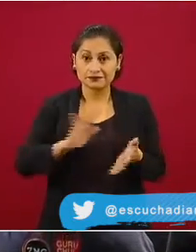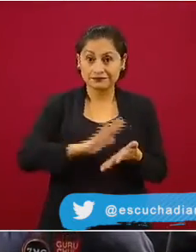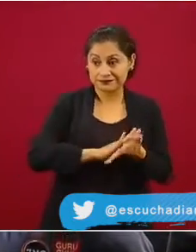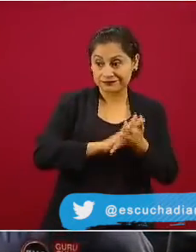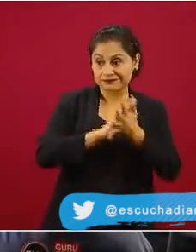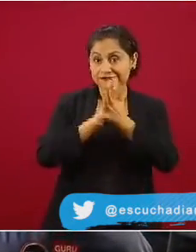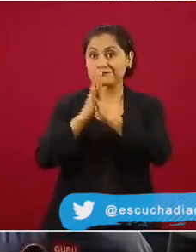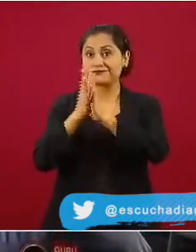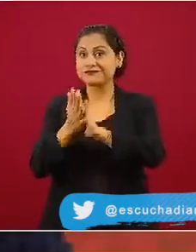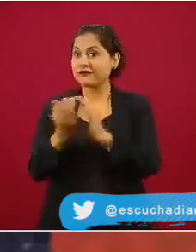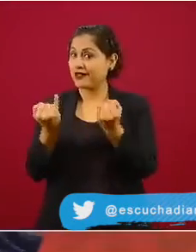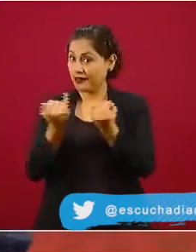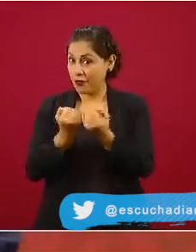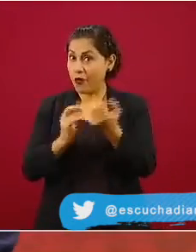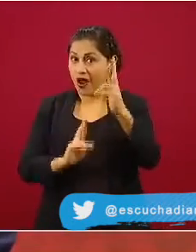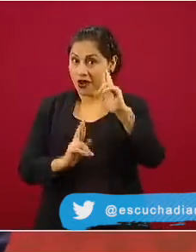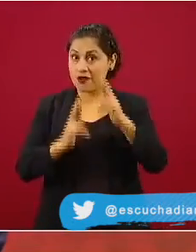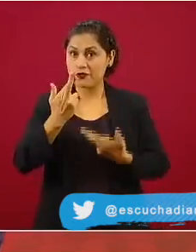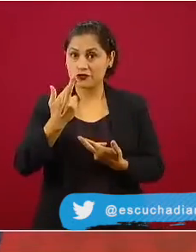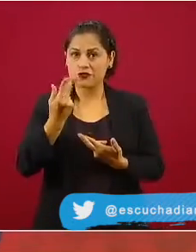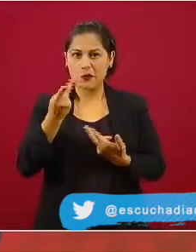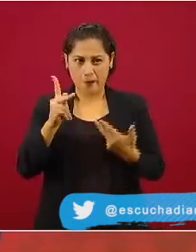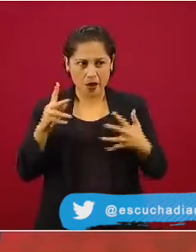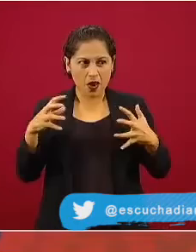pero pacífica.